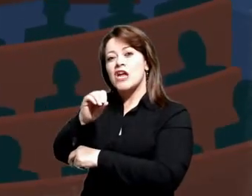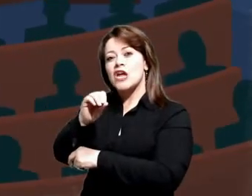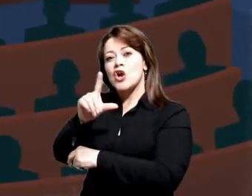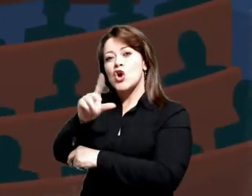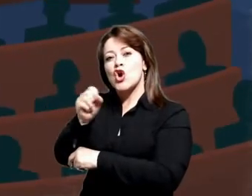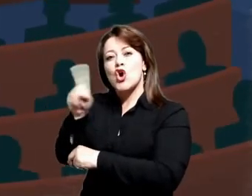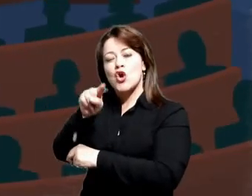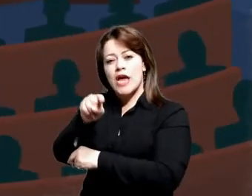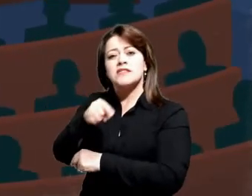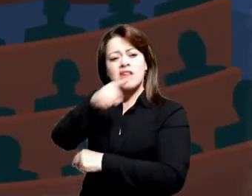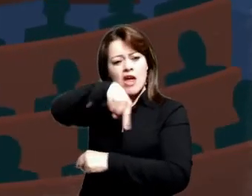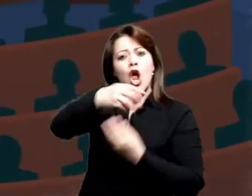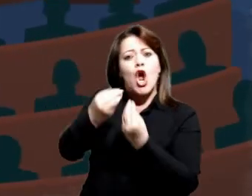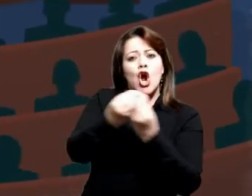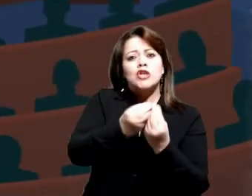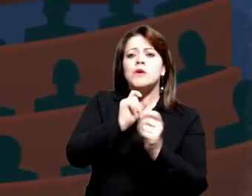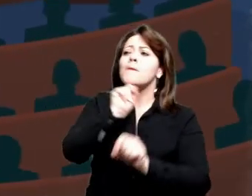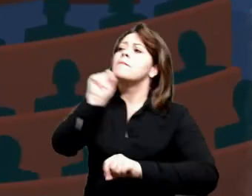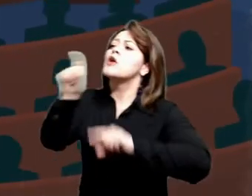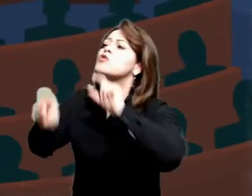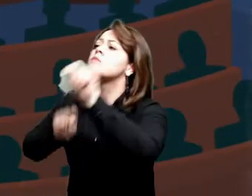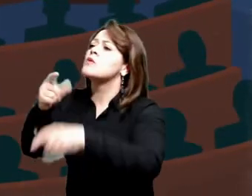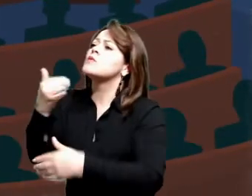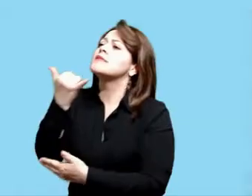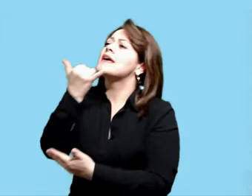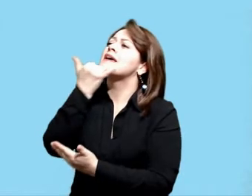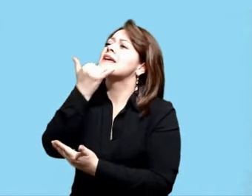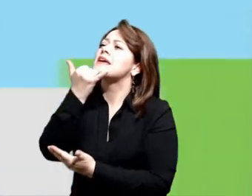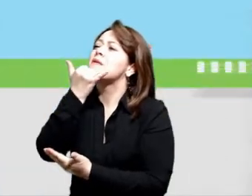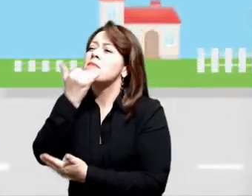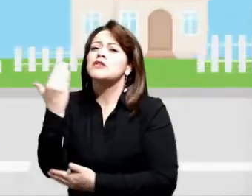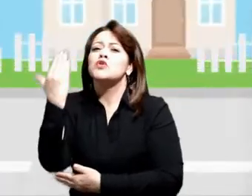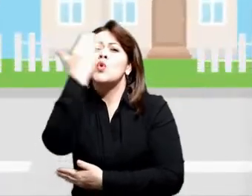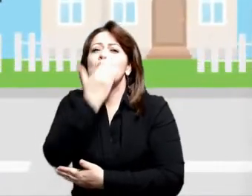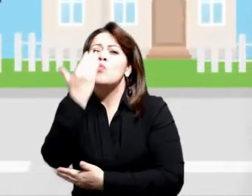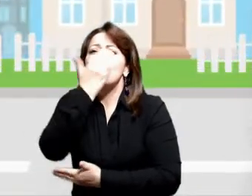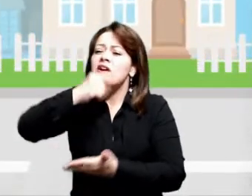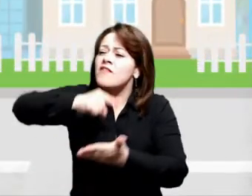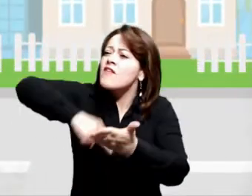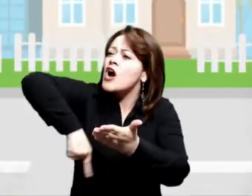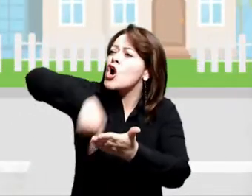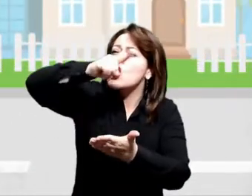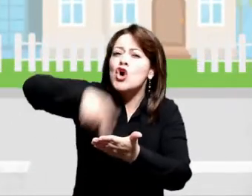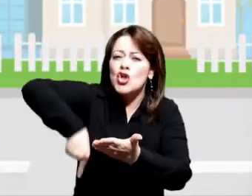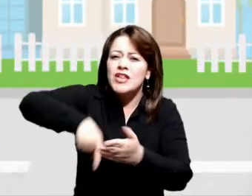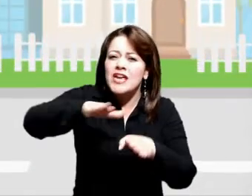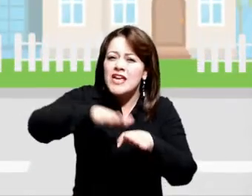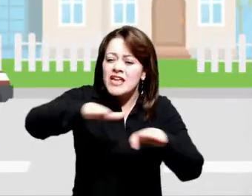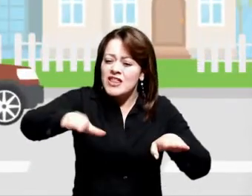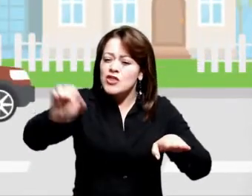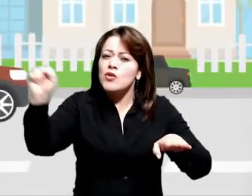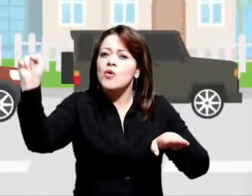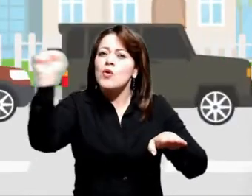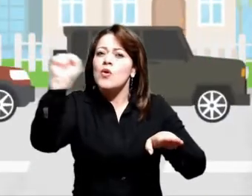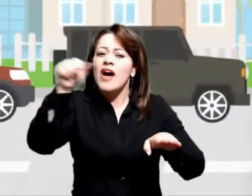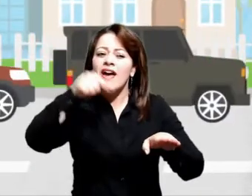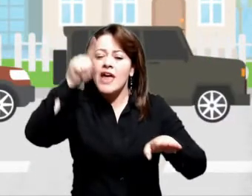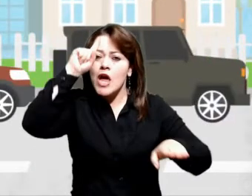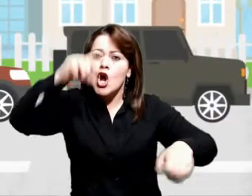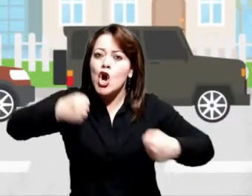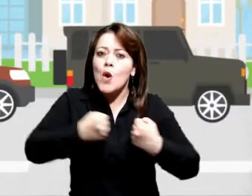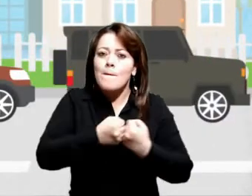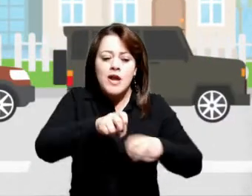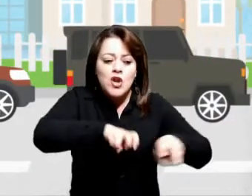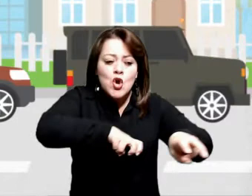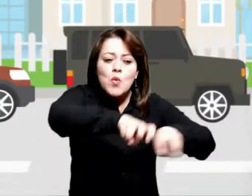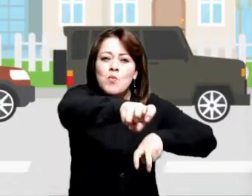haber resuelto todos los cuestionamientos del Consejo con respecto al proceso de contratación de la prueba piloto de parqueo en